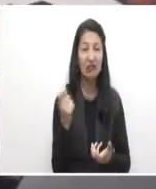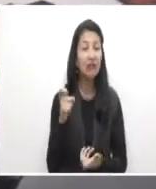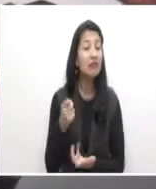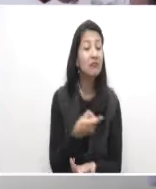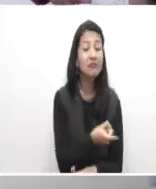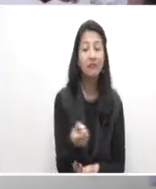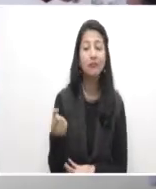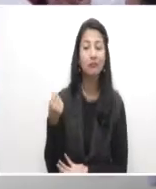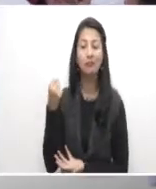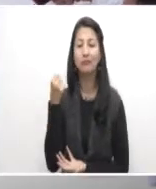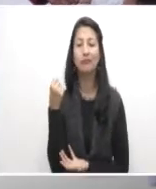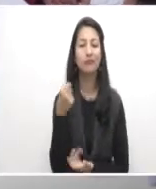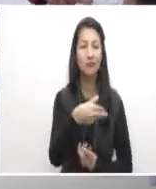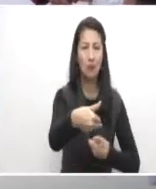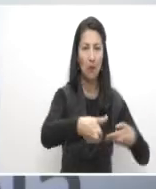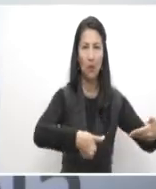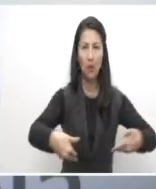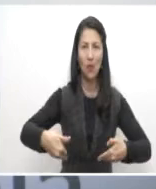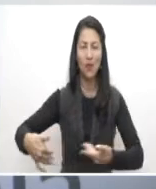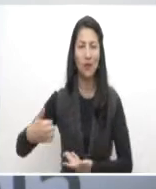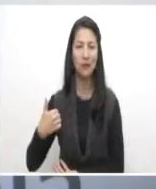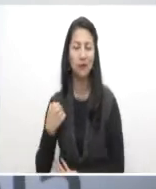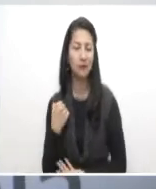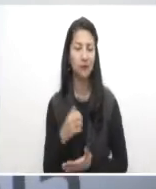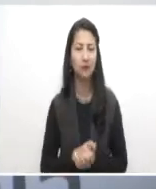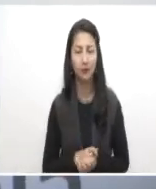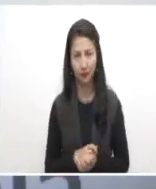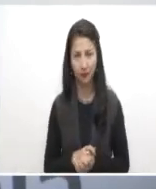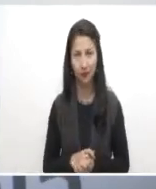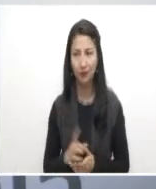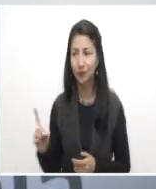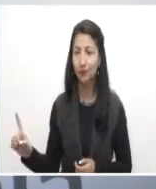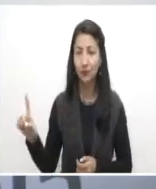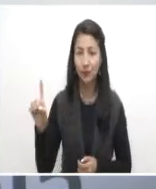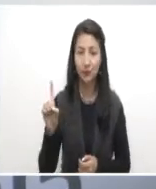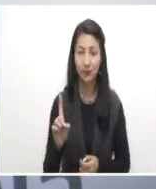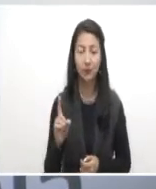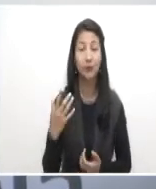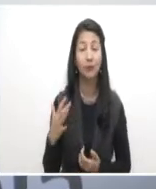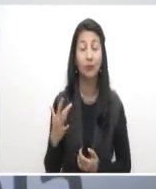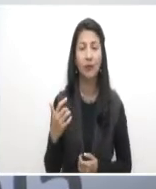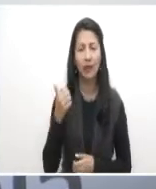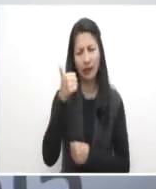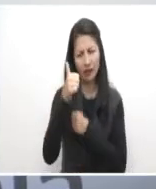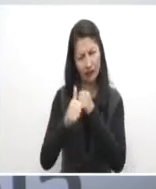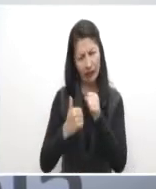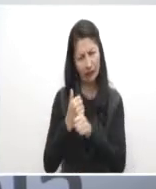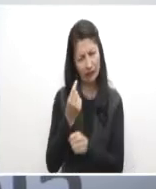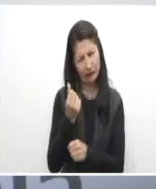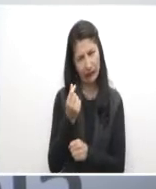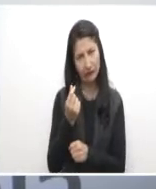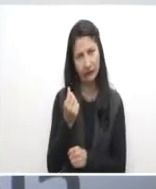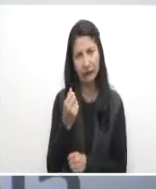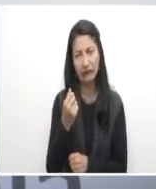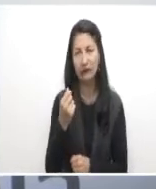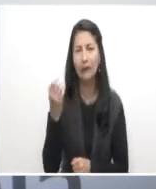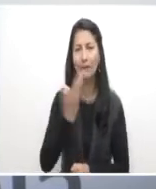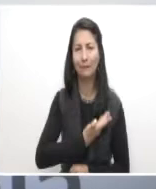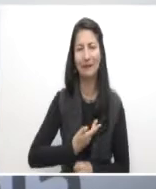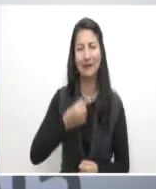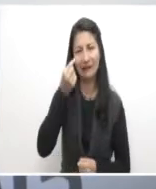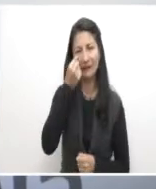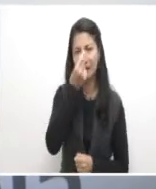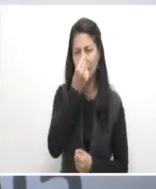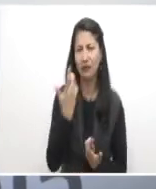Emprender a nivel nacional. En estos 10 años, casi 10 años del gobierno del presidente Santos, el Fondo Emprender ha entregado casi